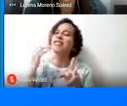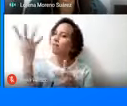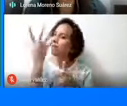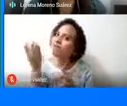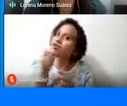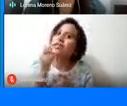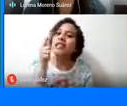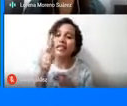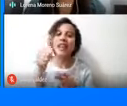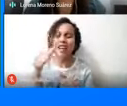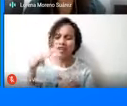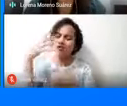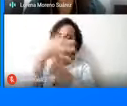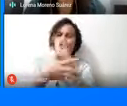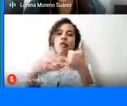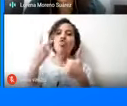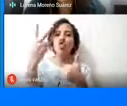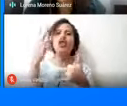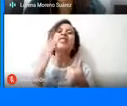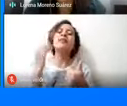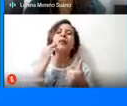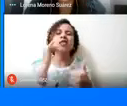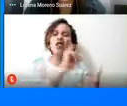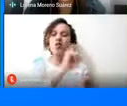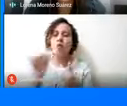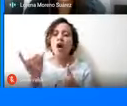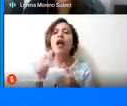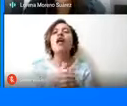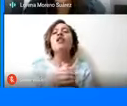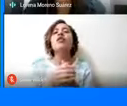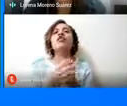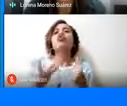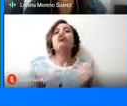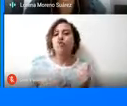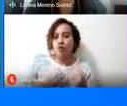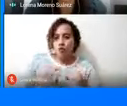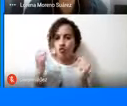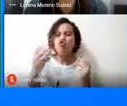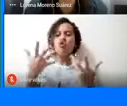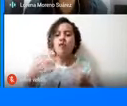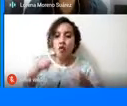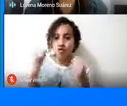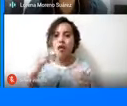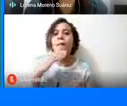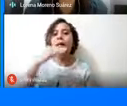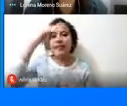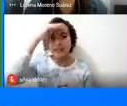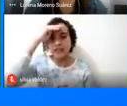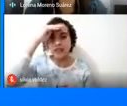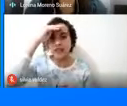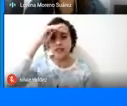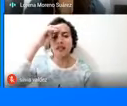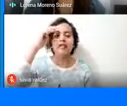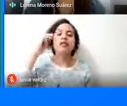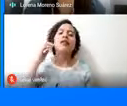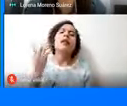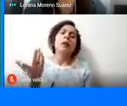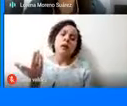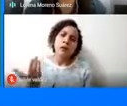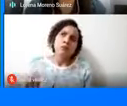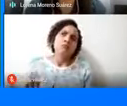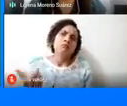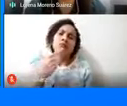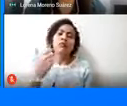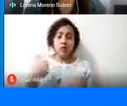bonita. En Colombia hay dos experiencias similares que somos Bogotá y Medellín, pero pues digamos que